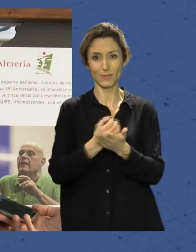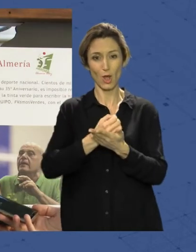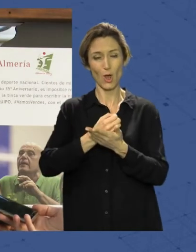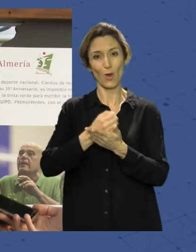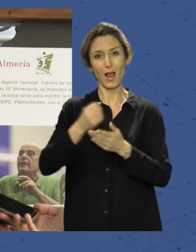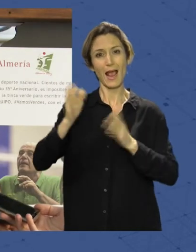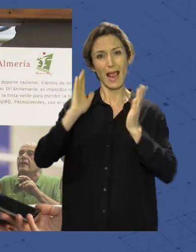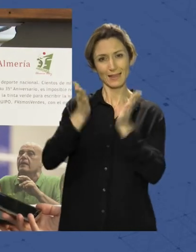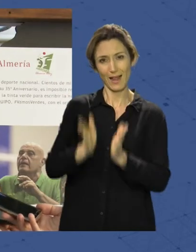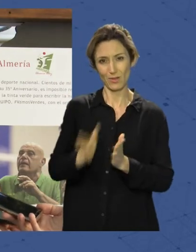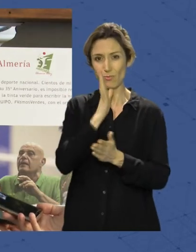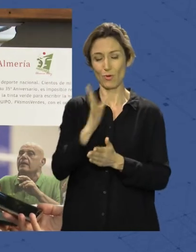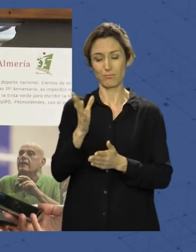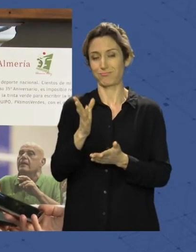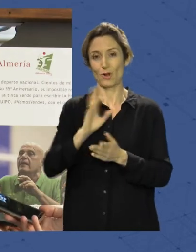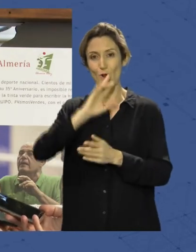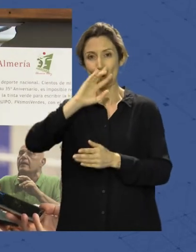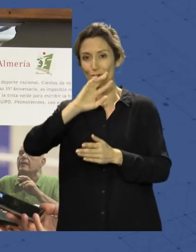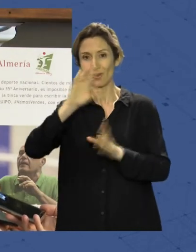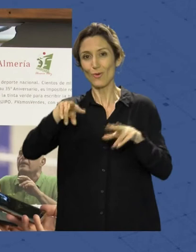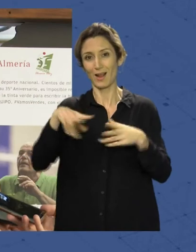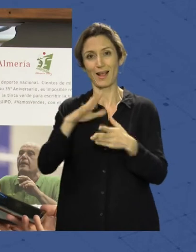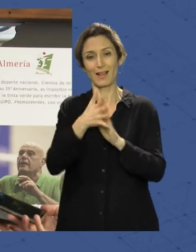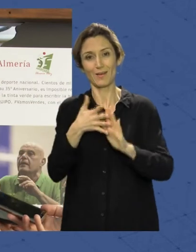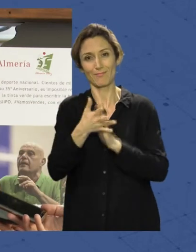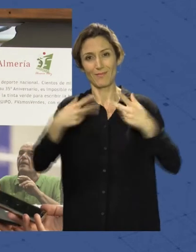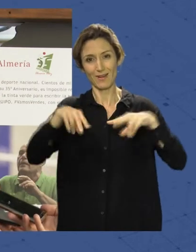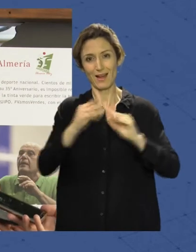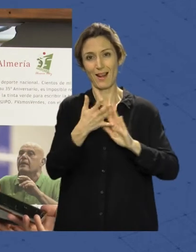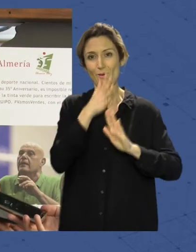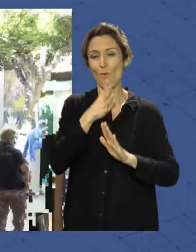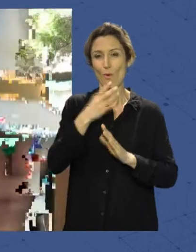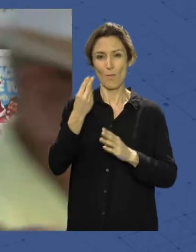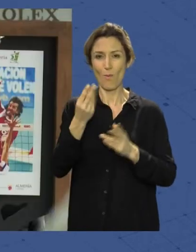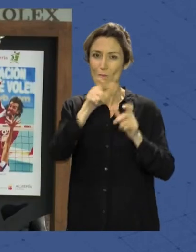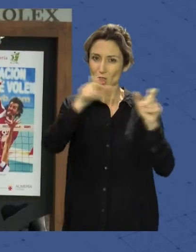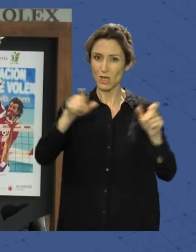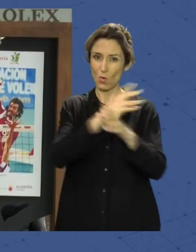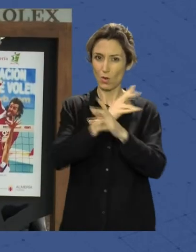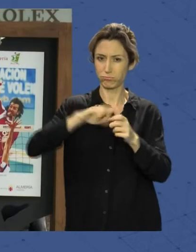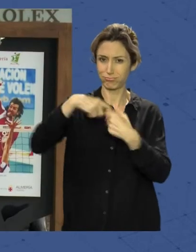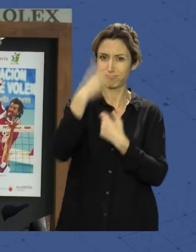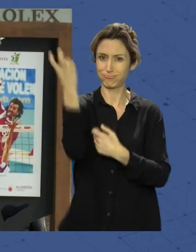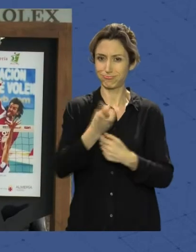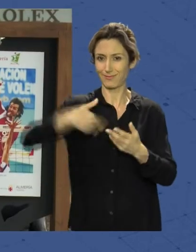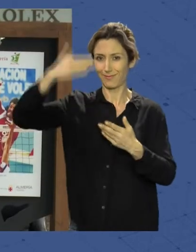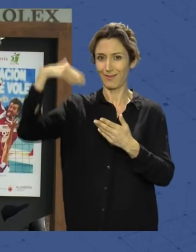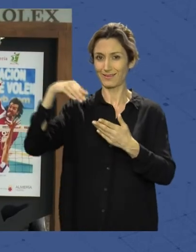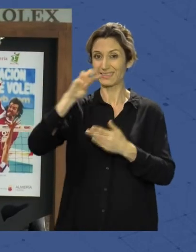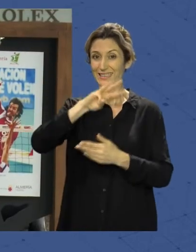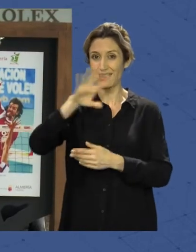no terminaríamos hasta la actual, hasta Manolo Berenguel, el magnífico plantel de jugadores que hemos tenido a lo largo de esos 35 años.